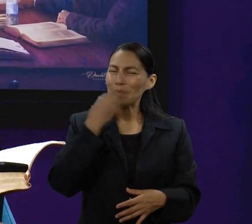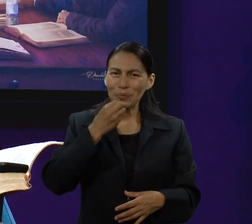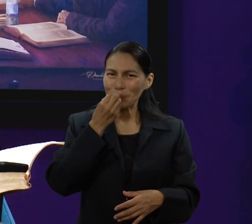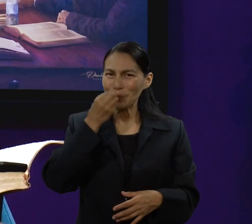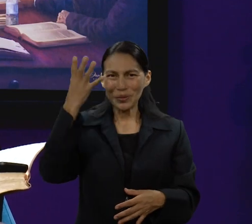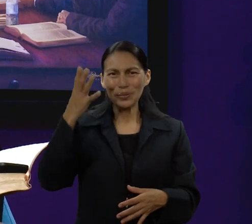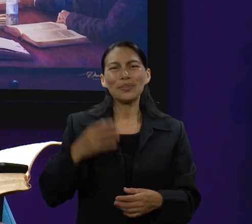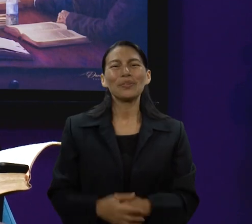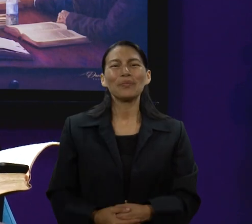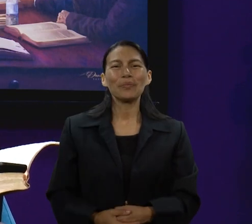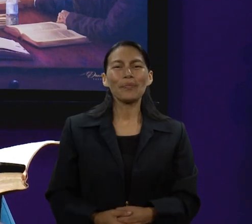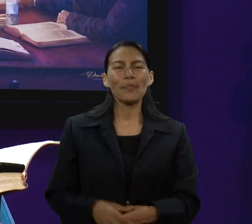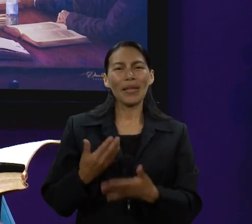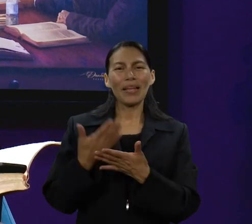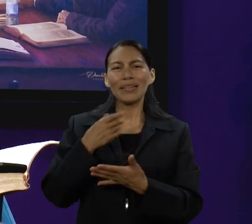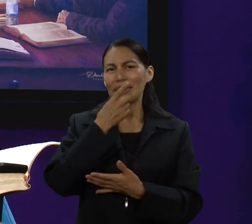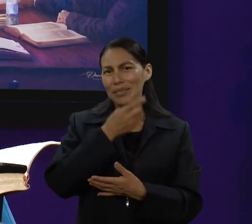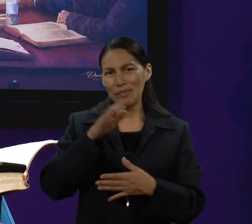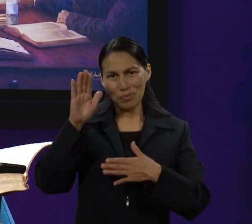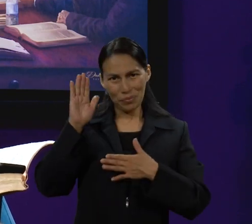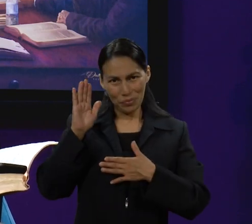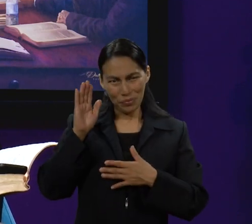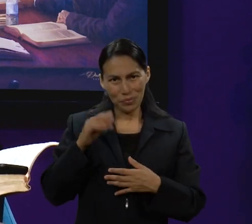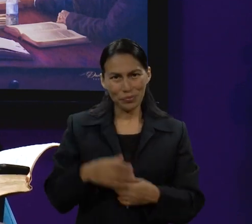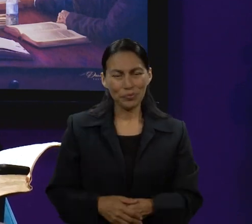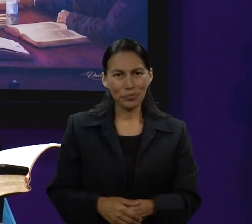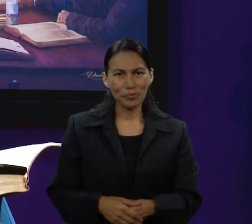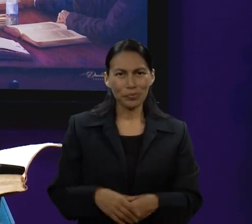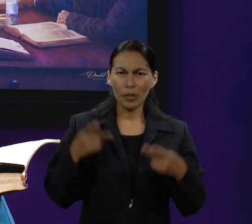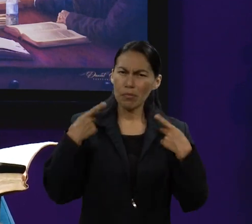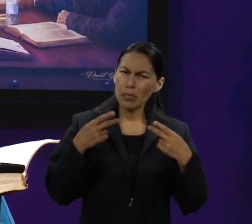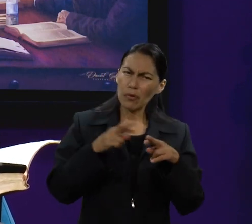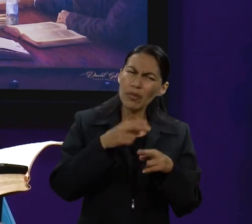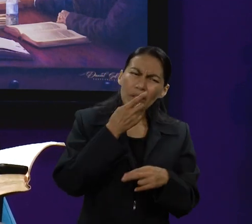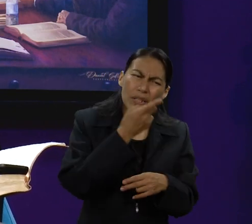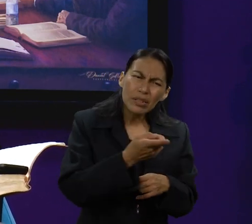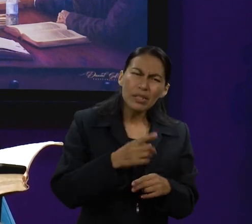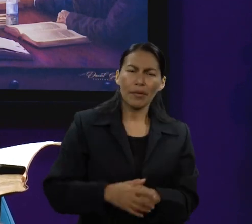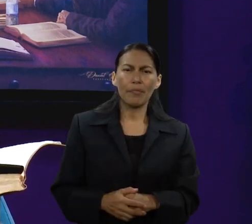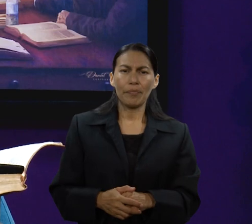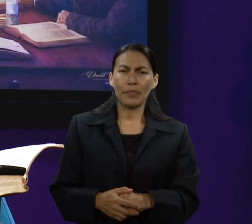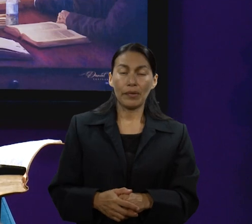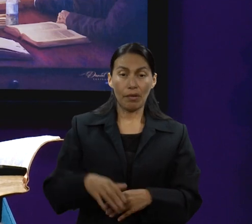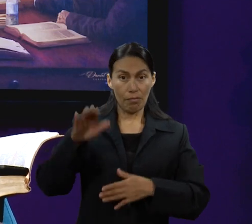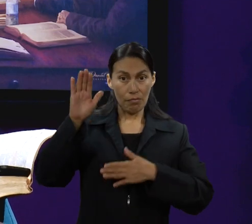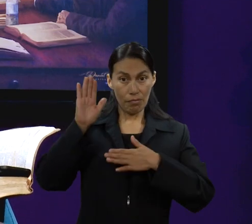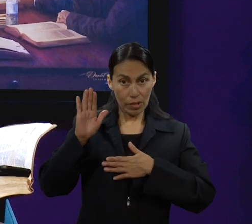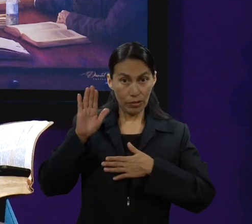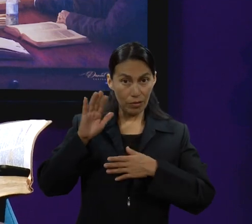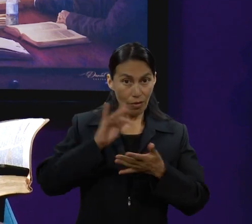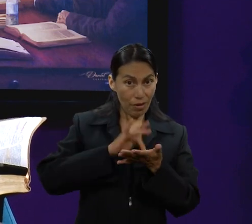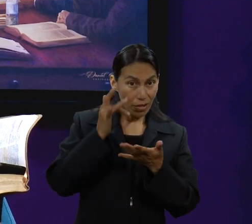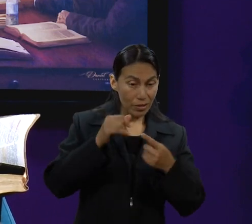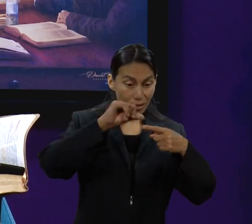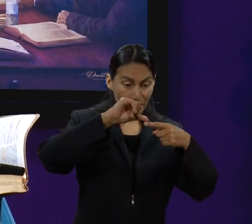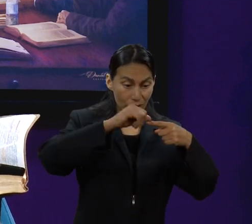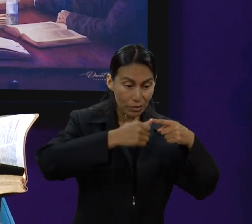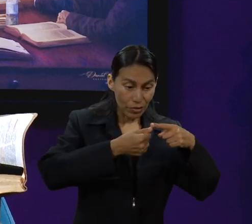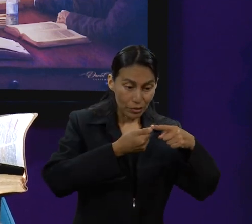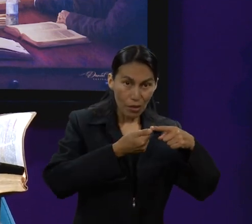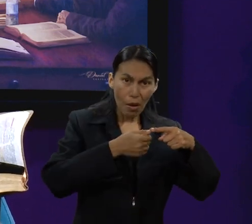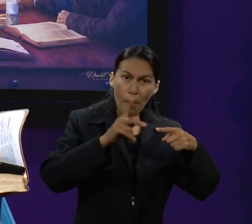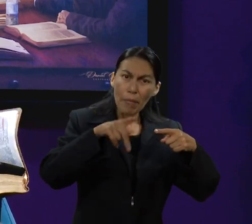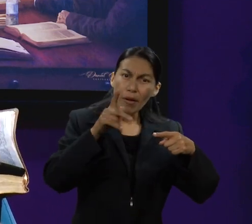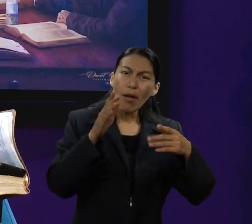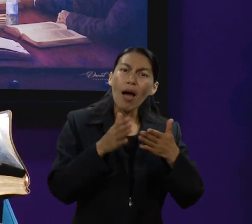descendencia y tu descendencia. Y como le decía el profe hace un momento, ese pacto pues ya no solamente es por la